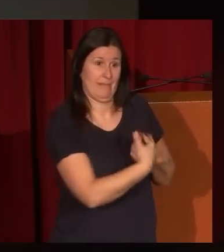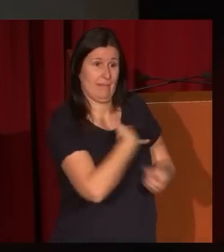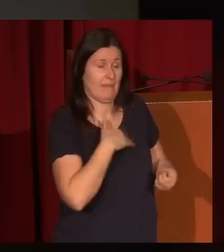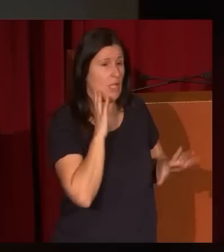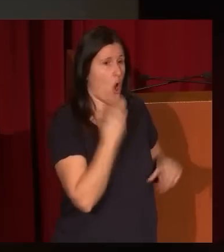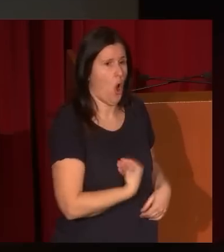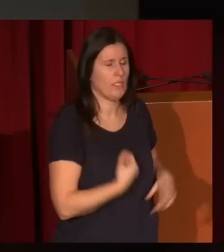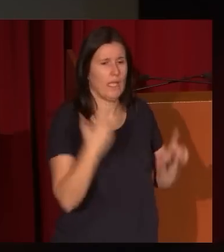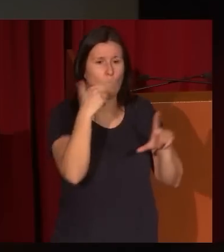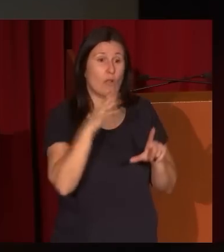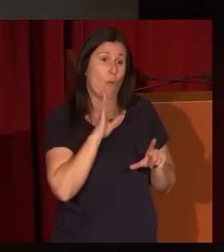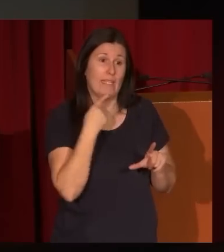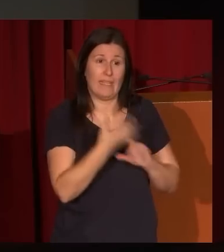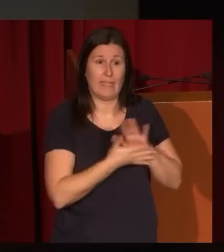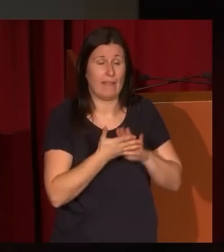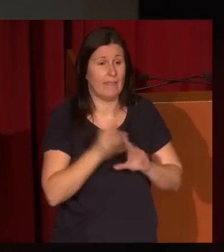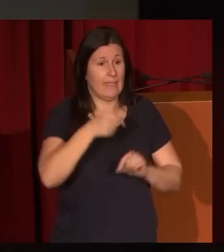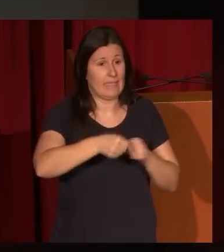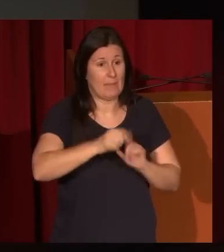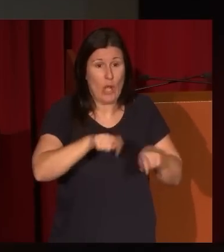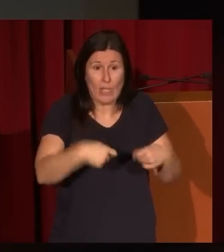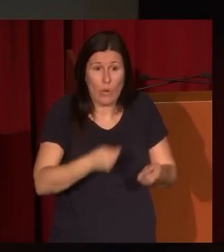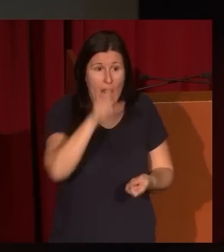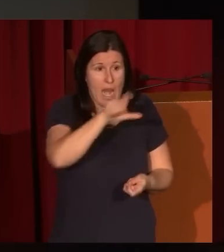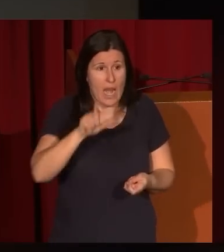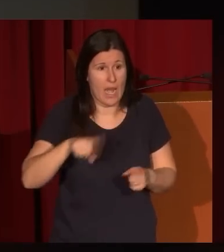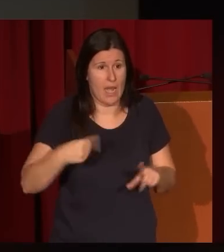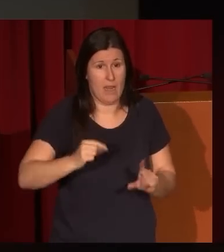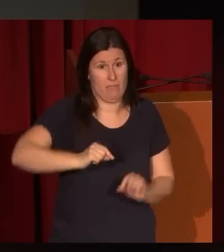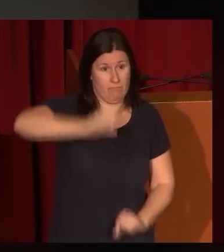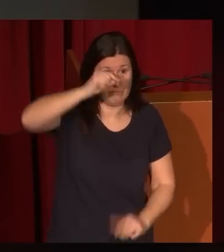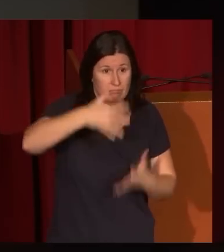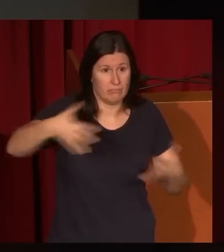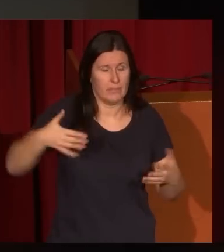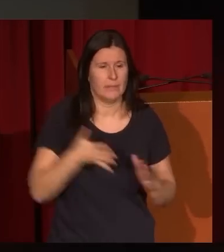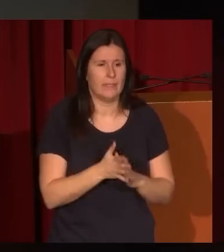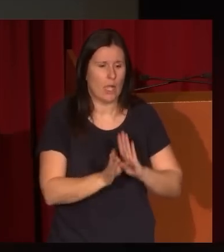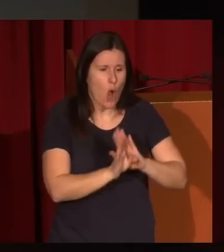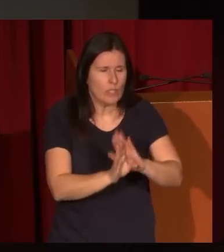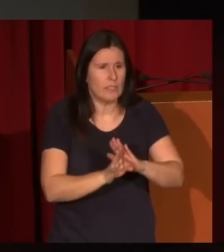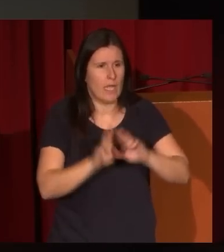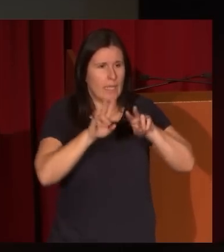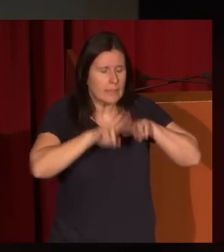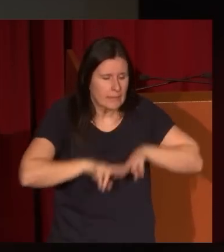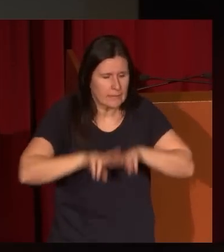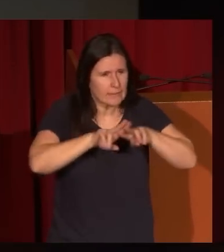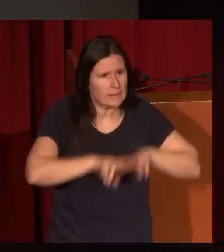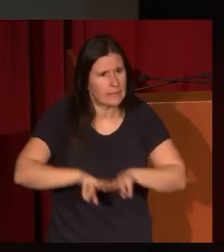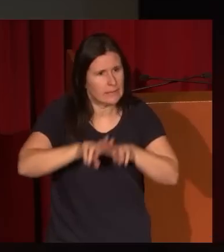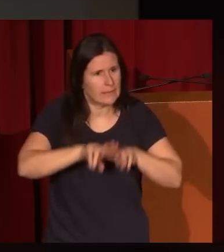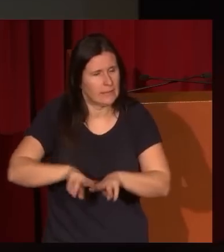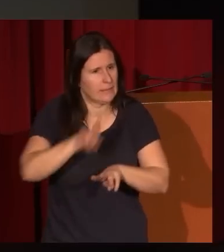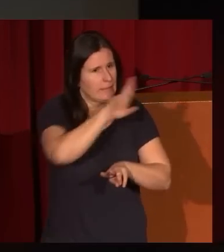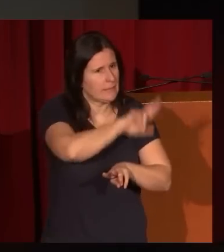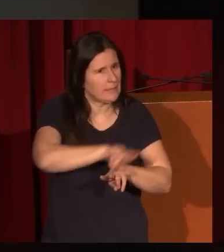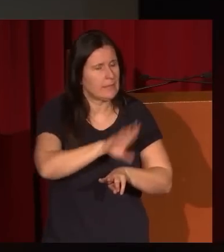de tamaño natural y en esa continua revisión del mundo goyesco